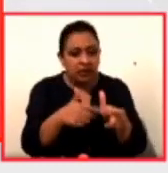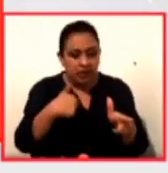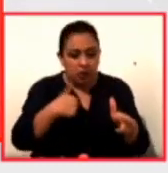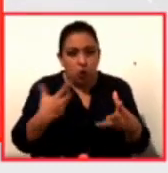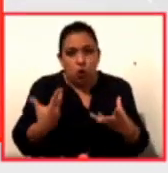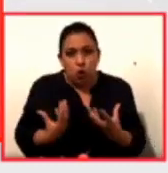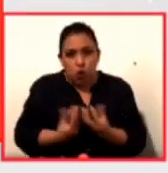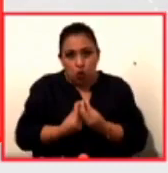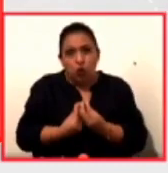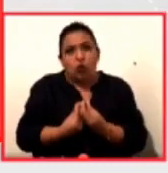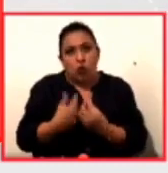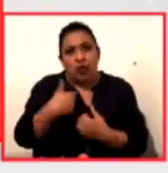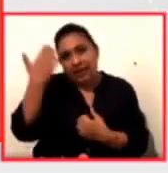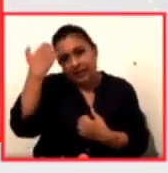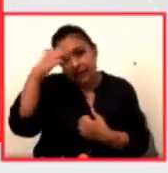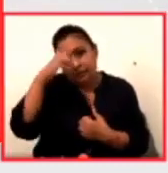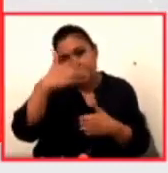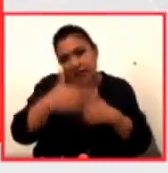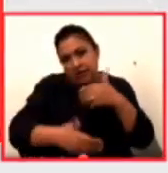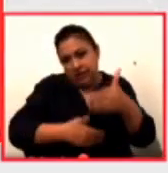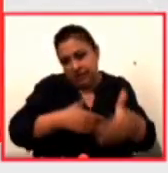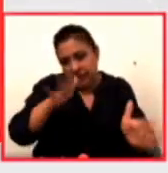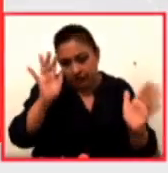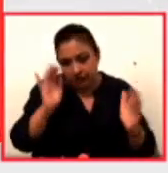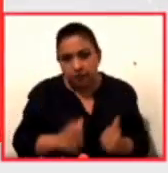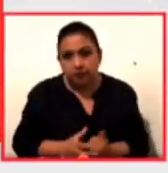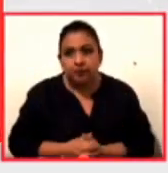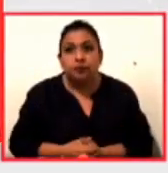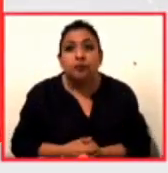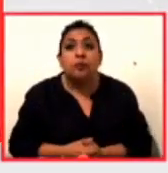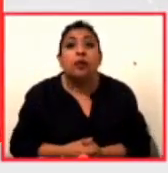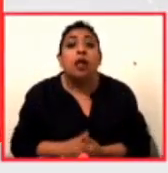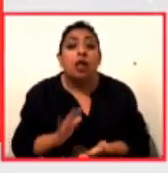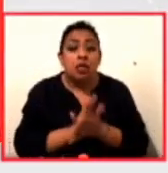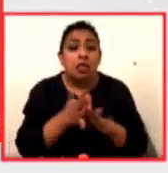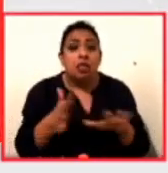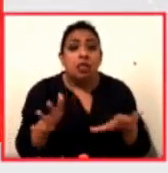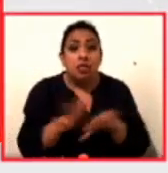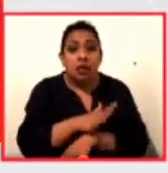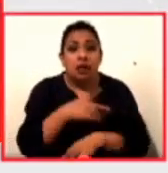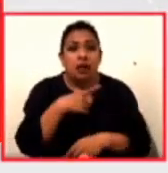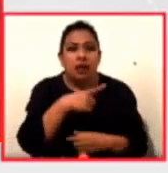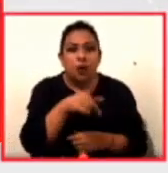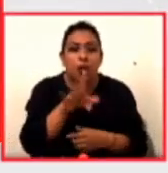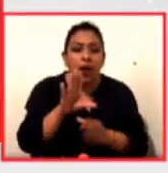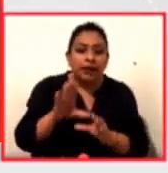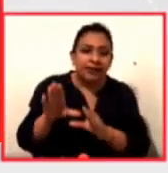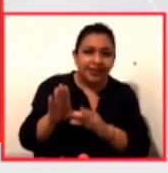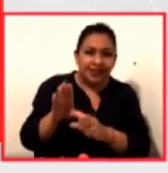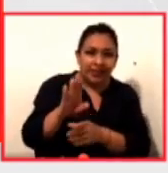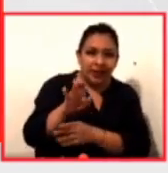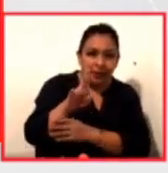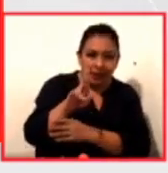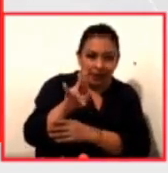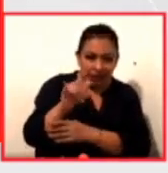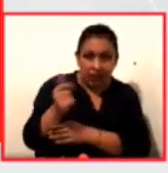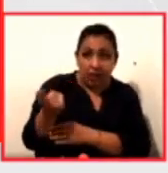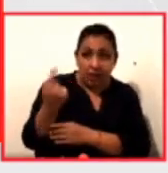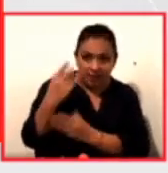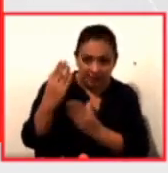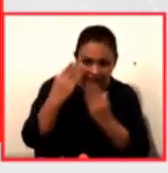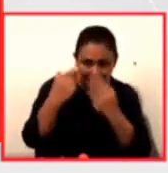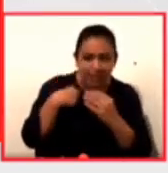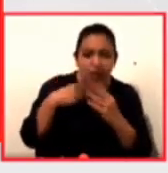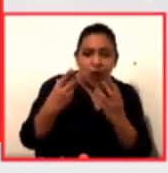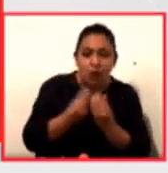en los siguientes cortometrajes se convirtió en el pupilo de Bridget Brock y junto con ella trabajó en Romeo y Julieta